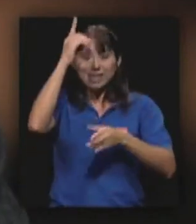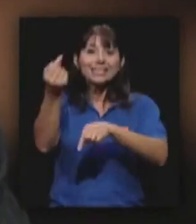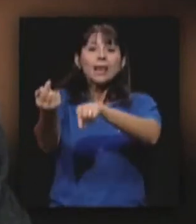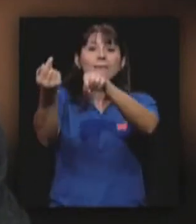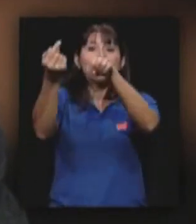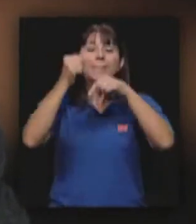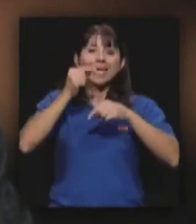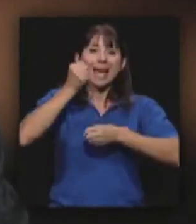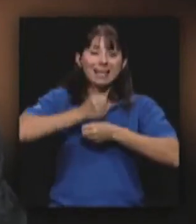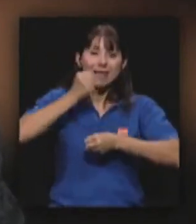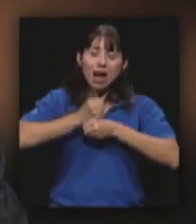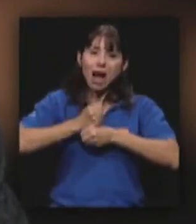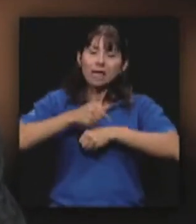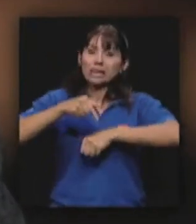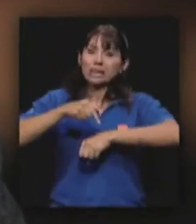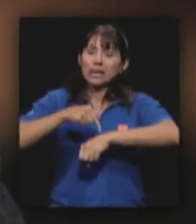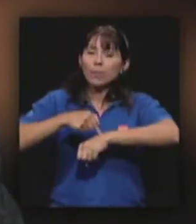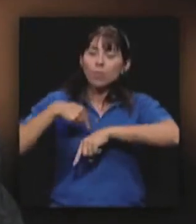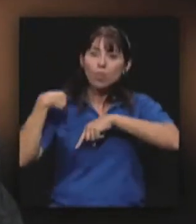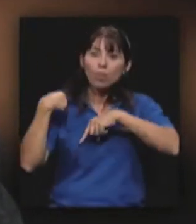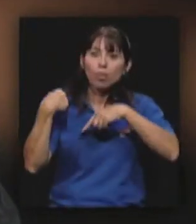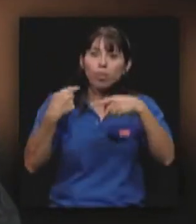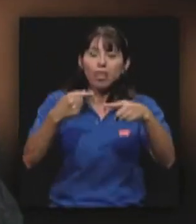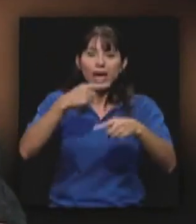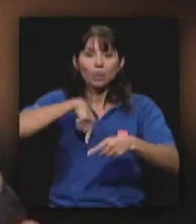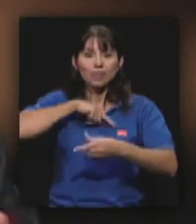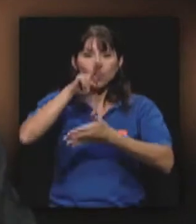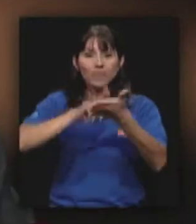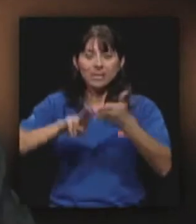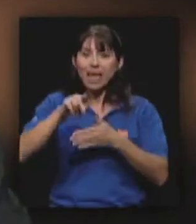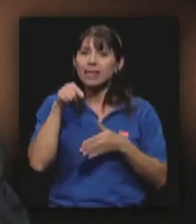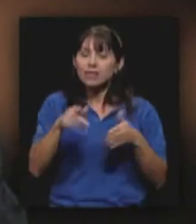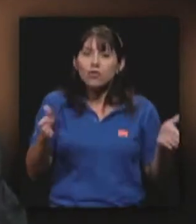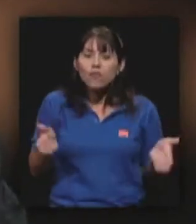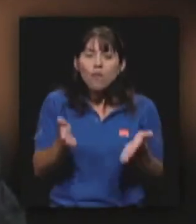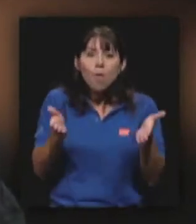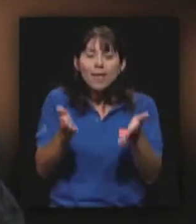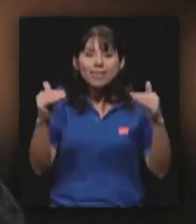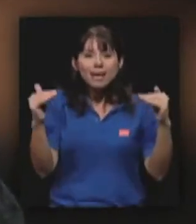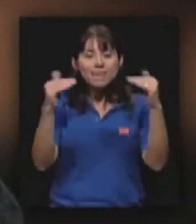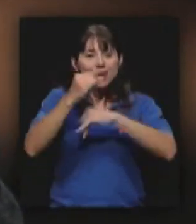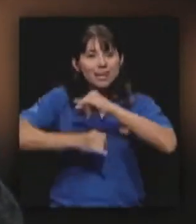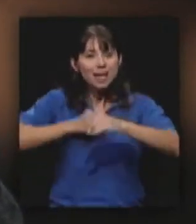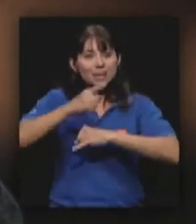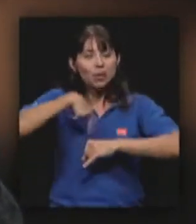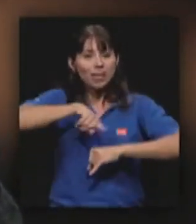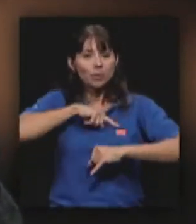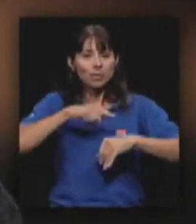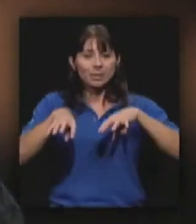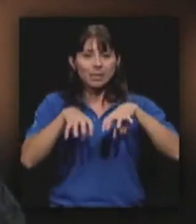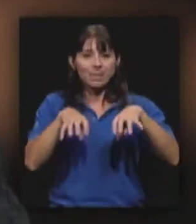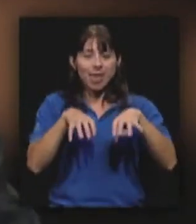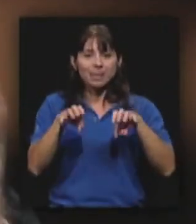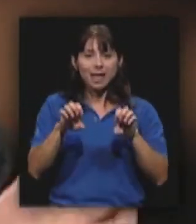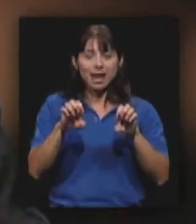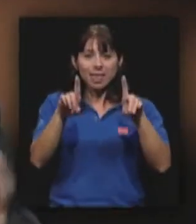a hacer pasantías de larga duración a nuestra universidad. Eso fomenta la internacionalidad de nuestras actividades